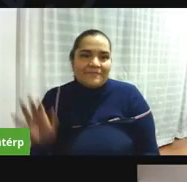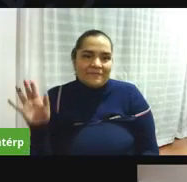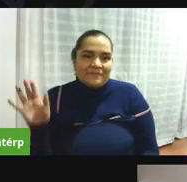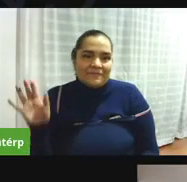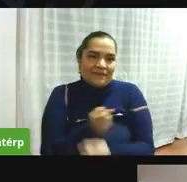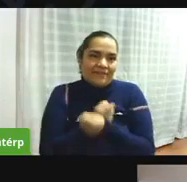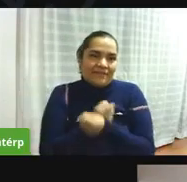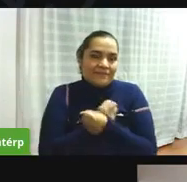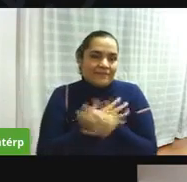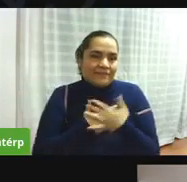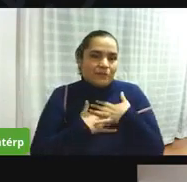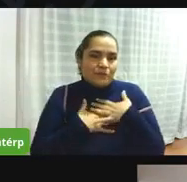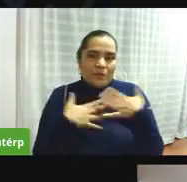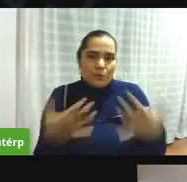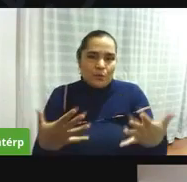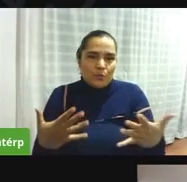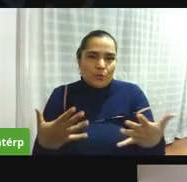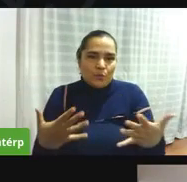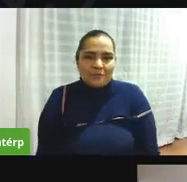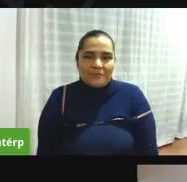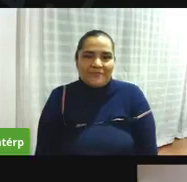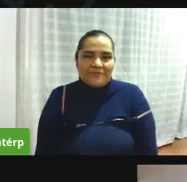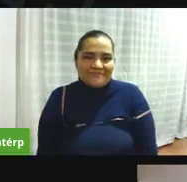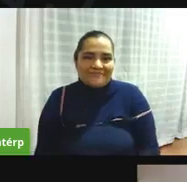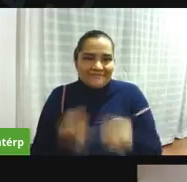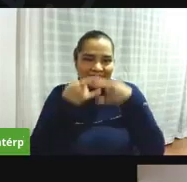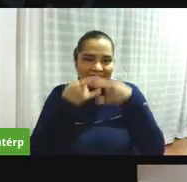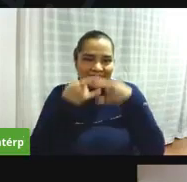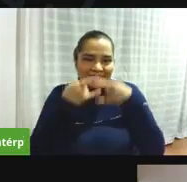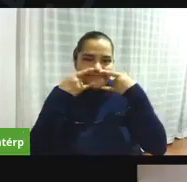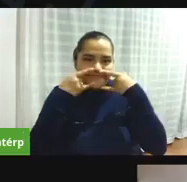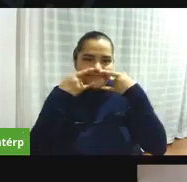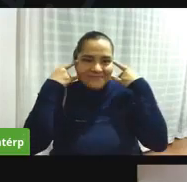con tapabocas no porque no se pueden abrazar